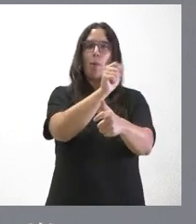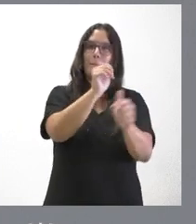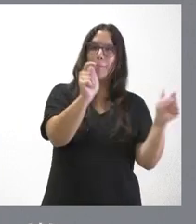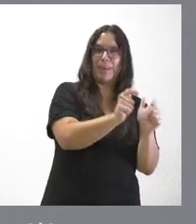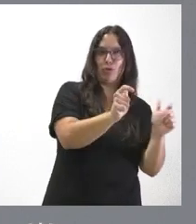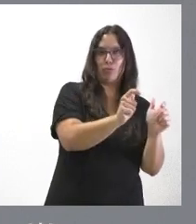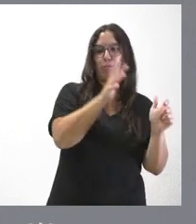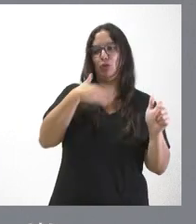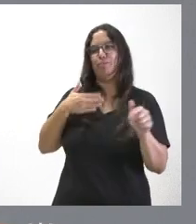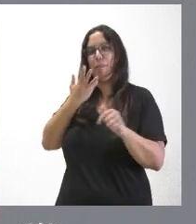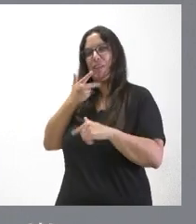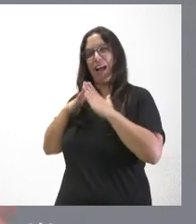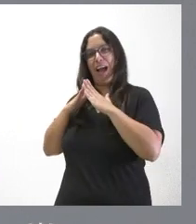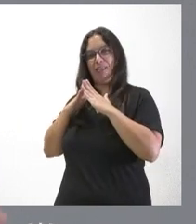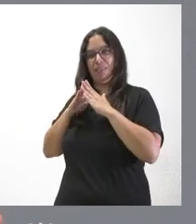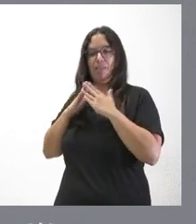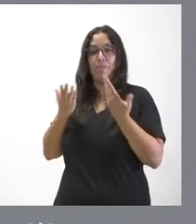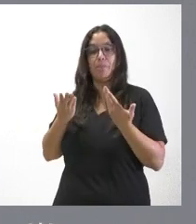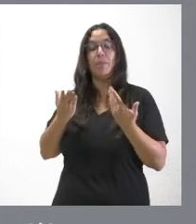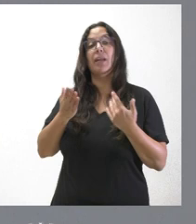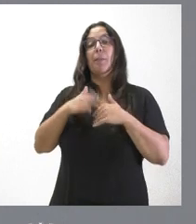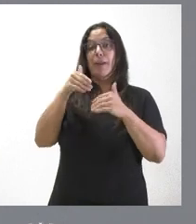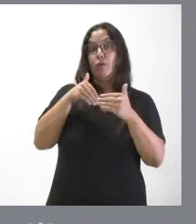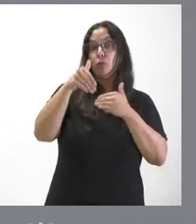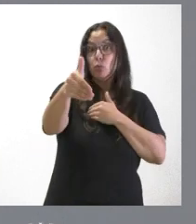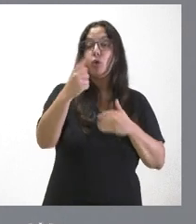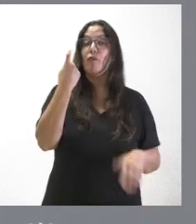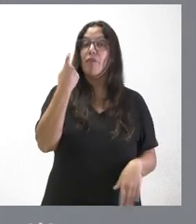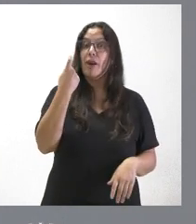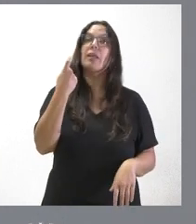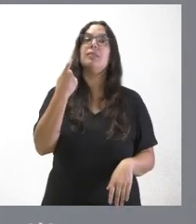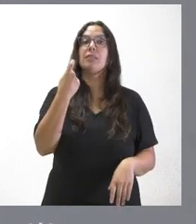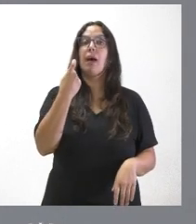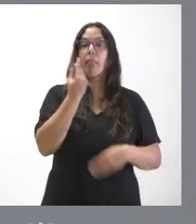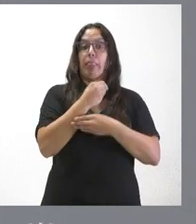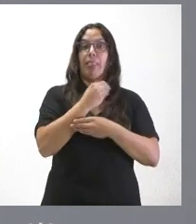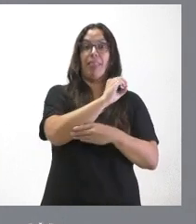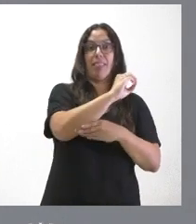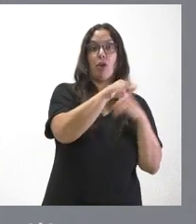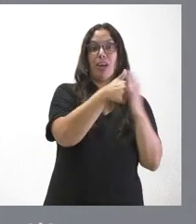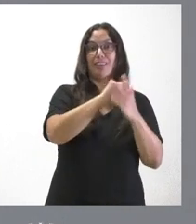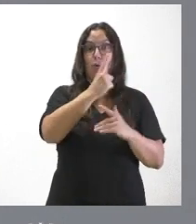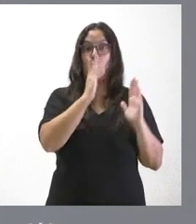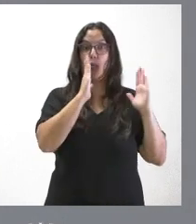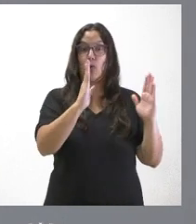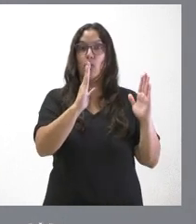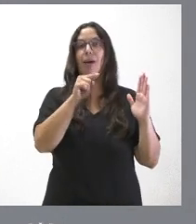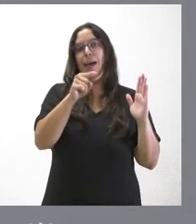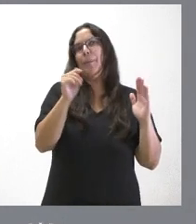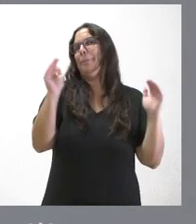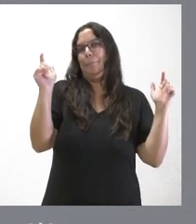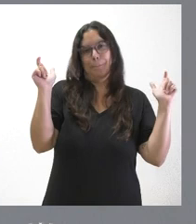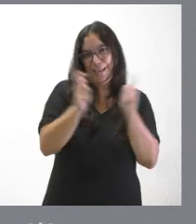algo inferior. Lo que nos queda, como ustedes saben, para el futuro es la edad de cero a un año y ahí la expectativa es todavía